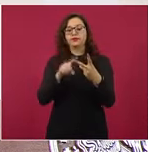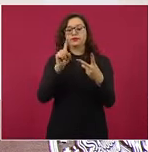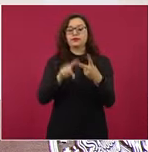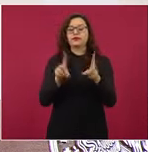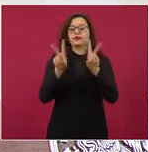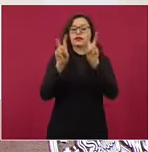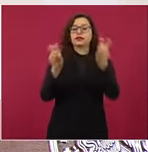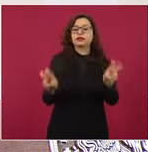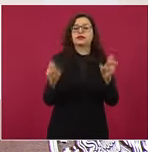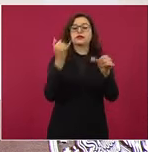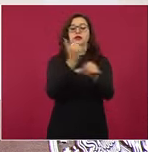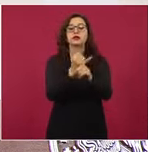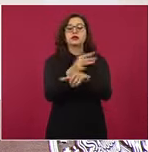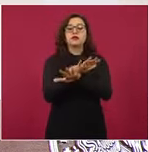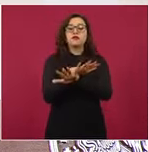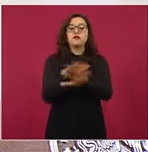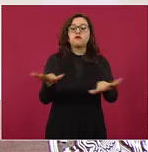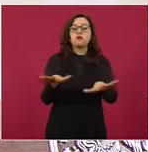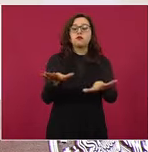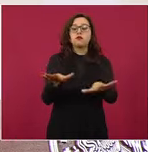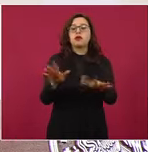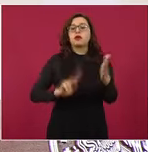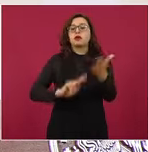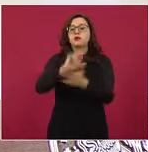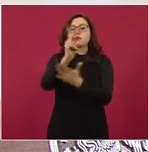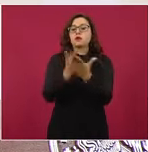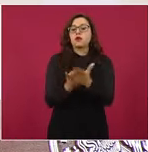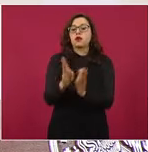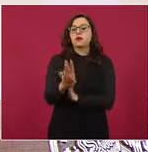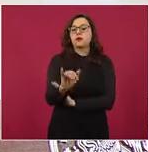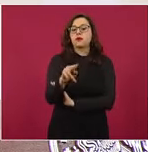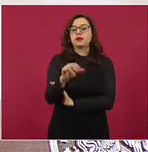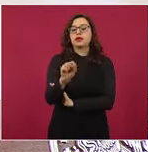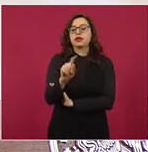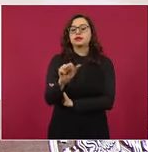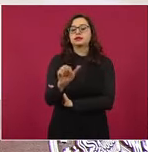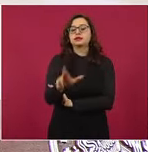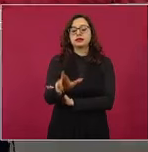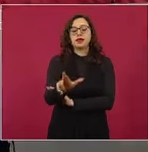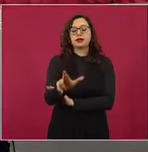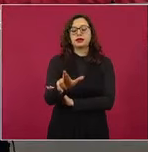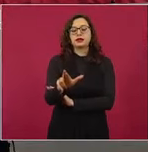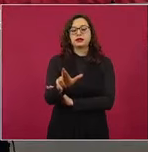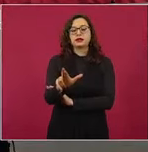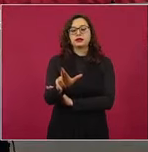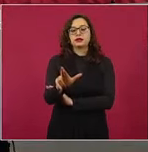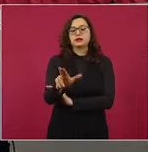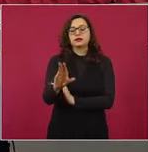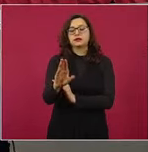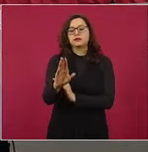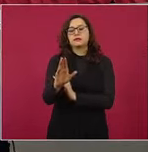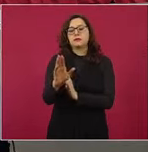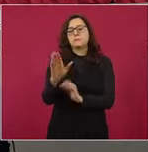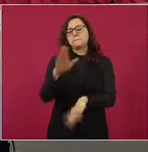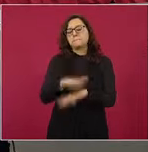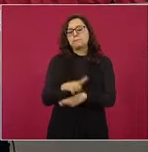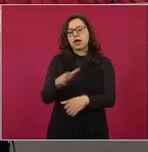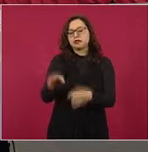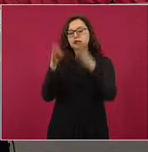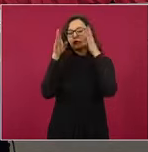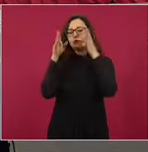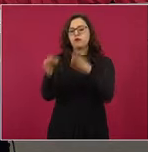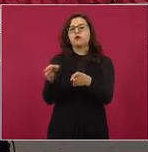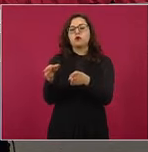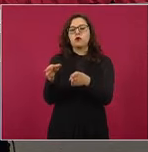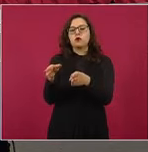informe sobre los programas de bienestar, pero orientados a cómo